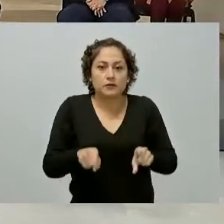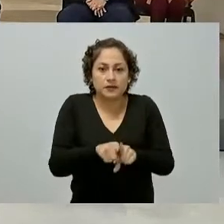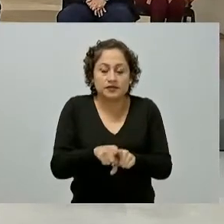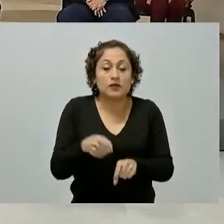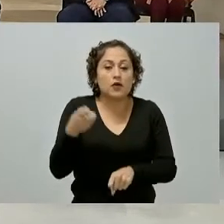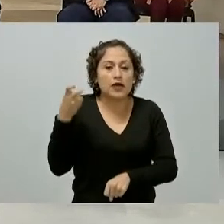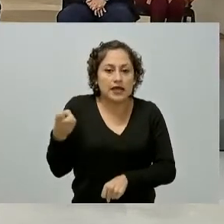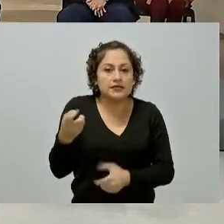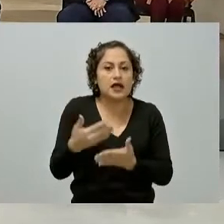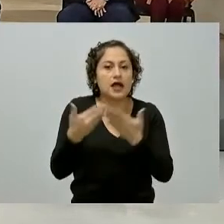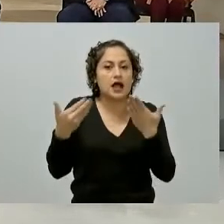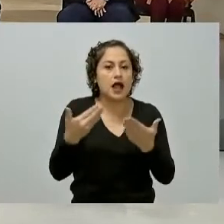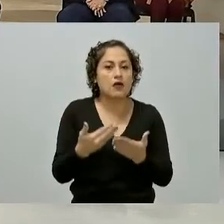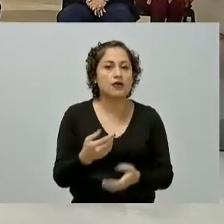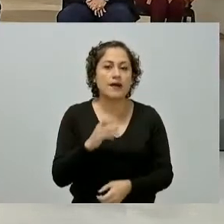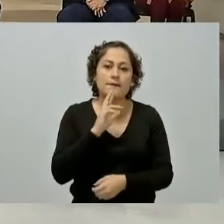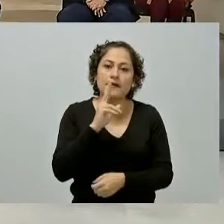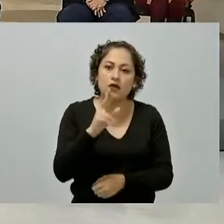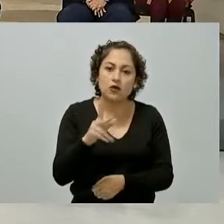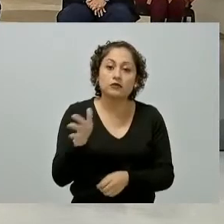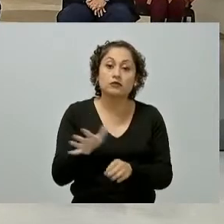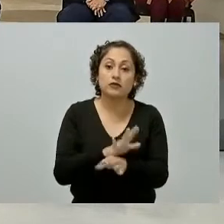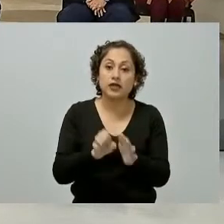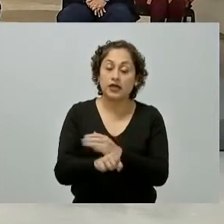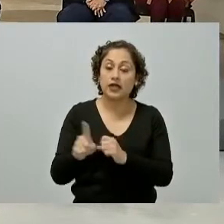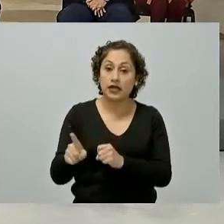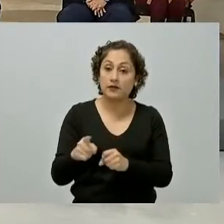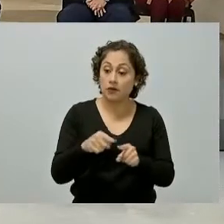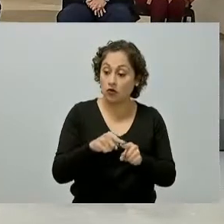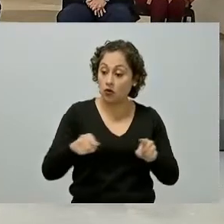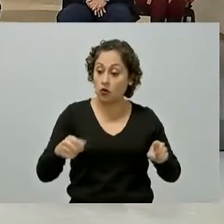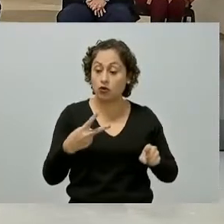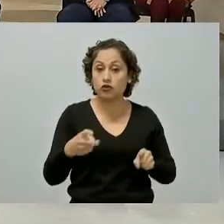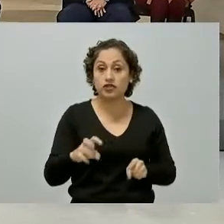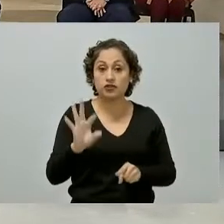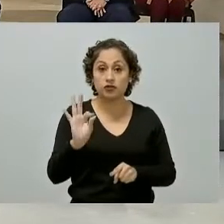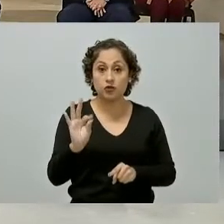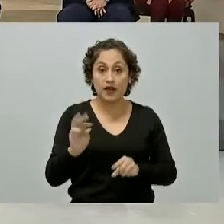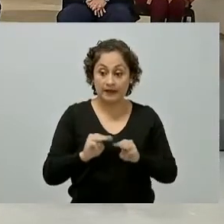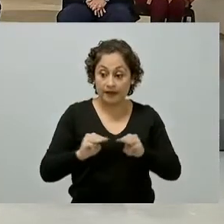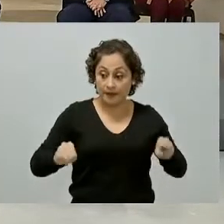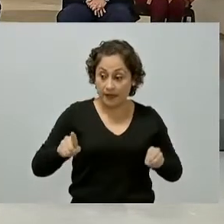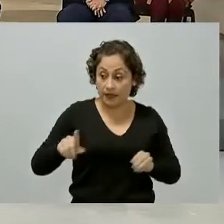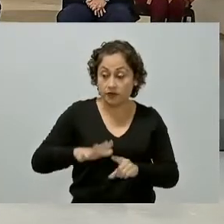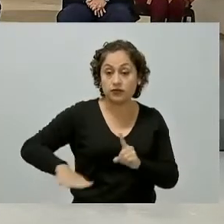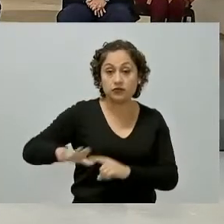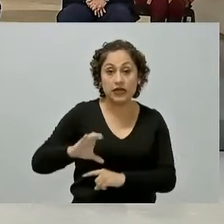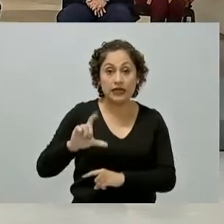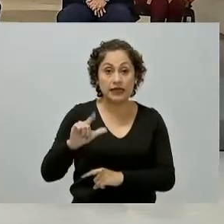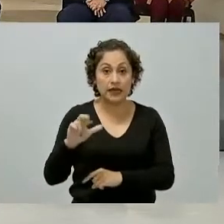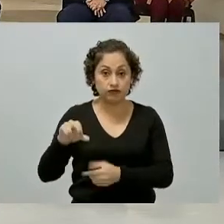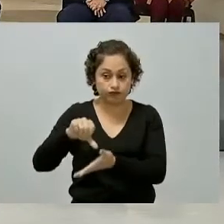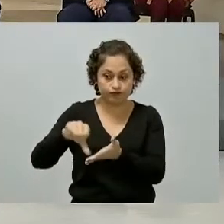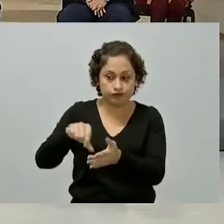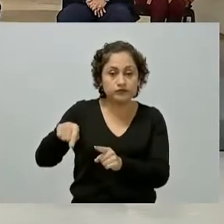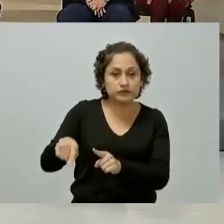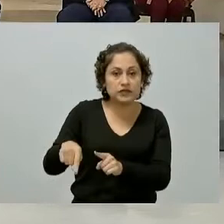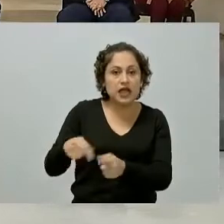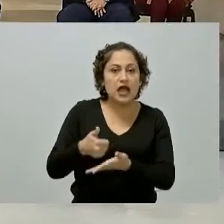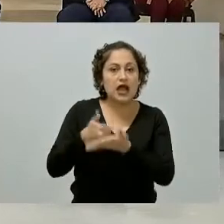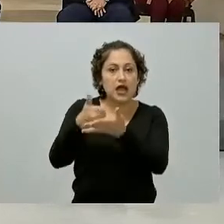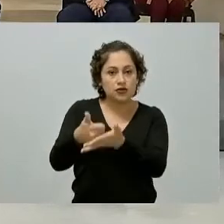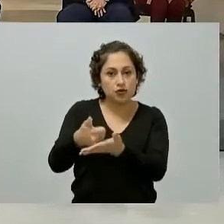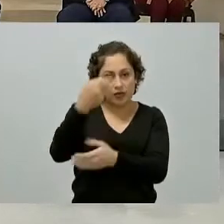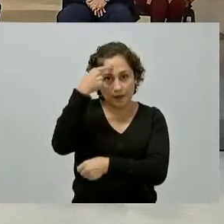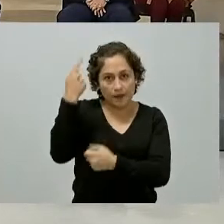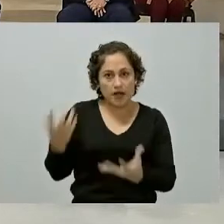mejorado la primera es el viaducto atirantado de 240 metros del claro central que evitará la afectación al manantial